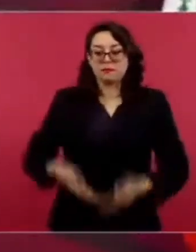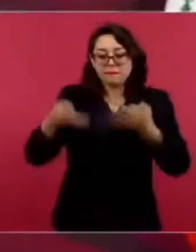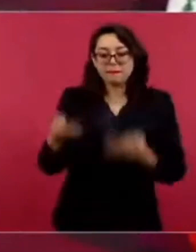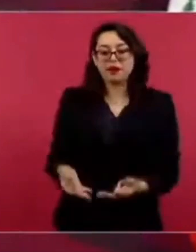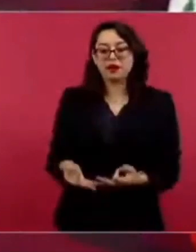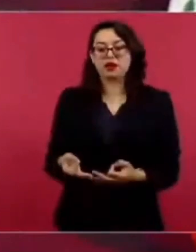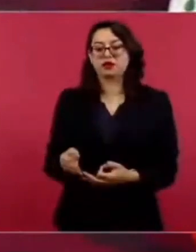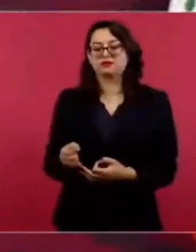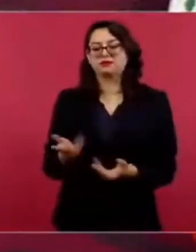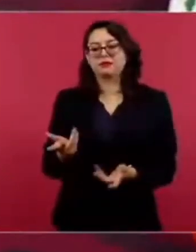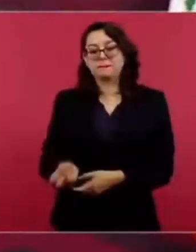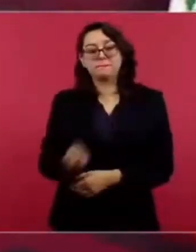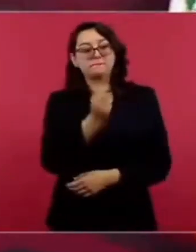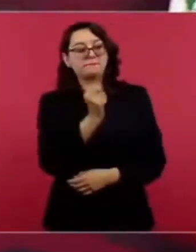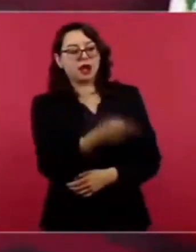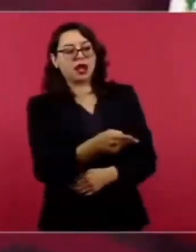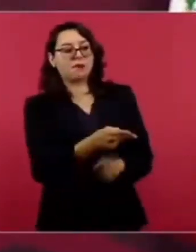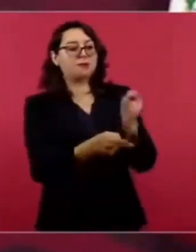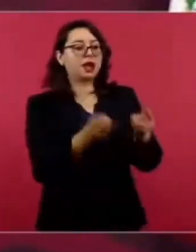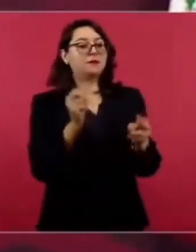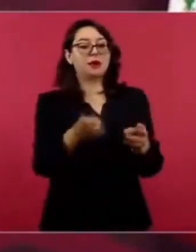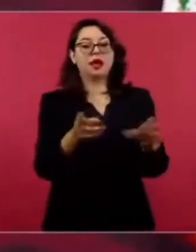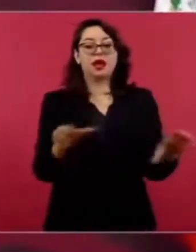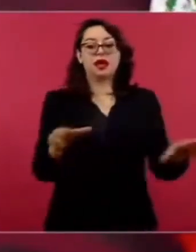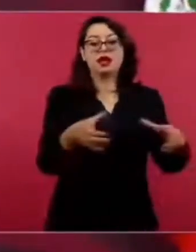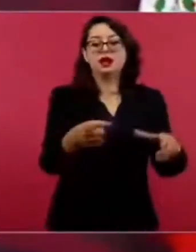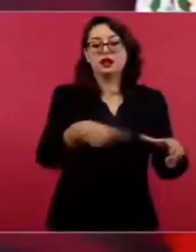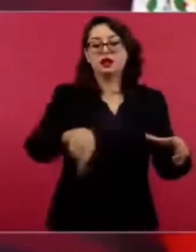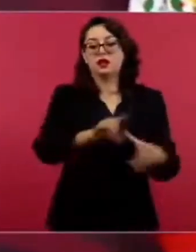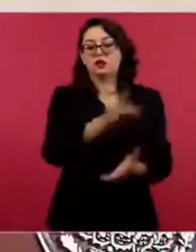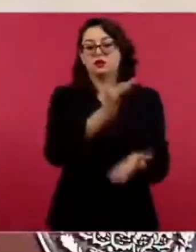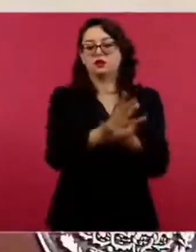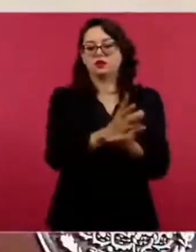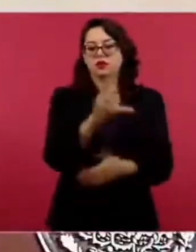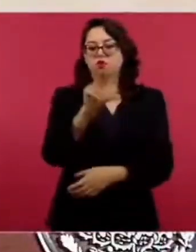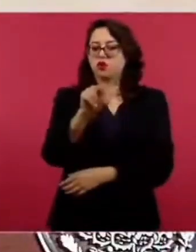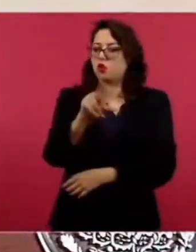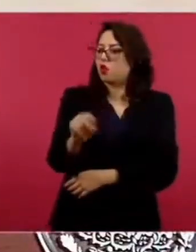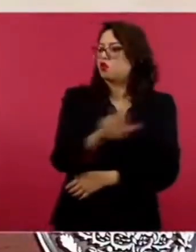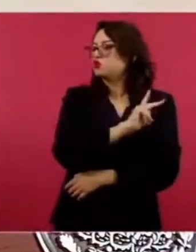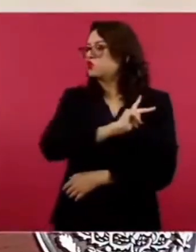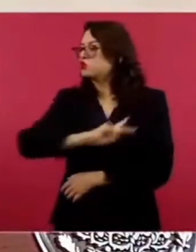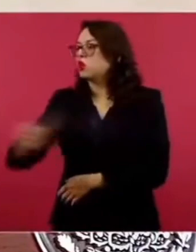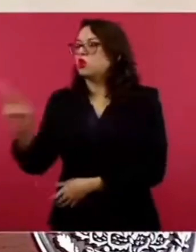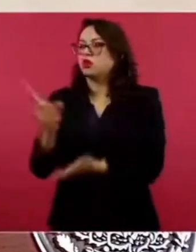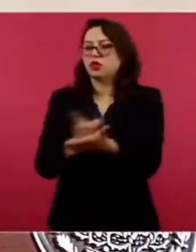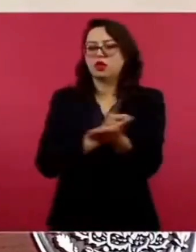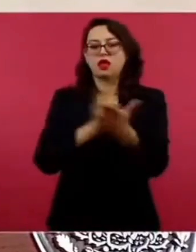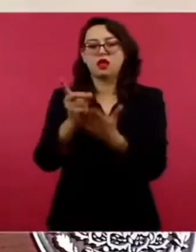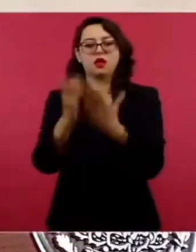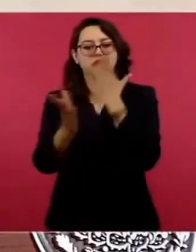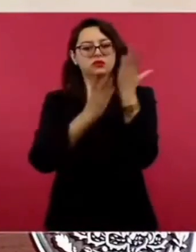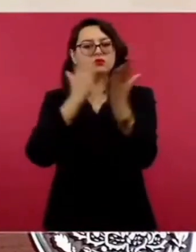privilegio, que todos los estados de los países del mundo